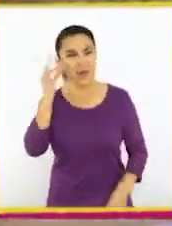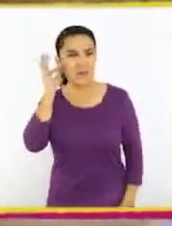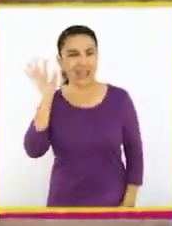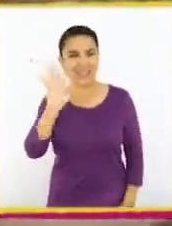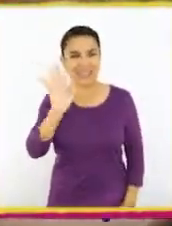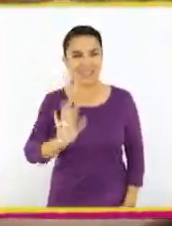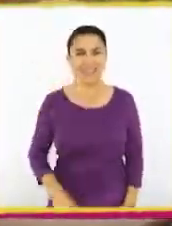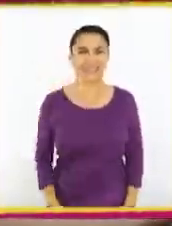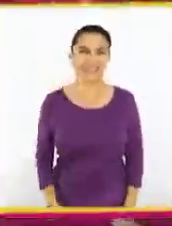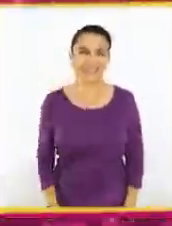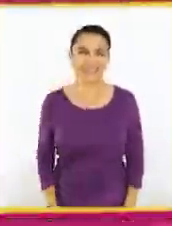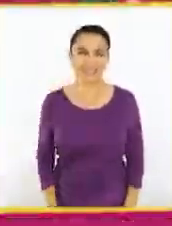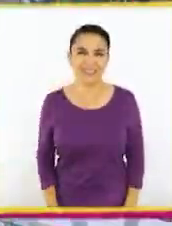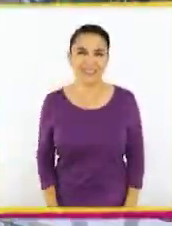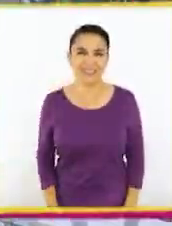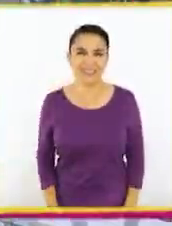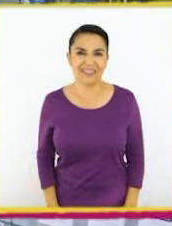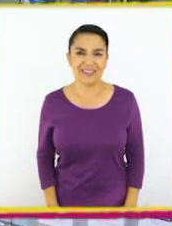amigas. ¡Chao!